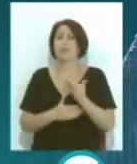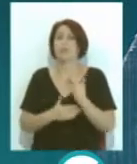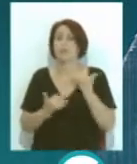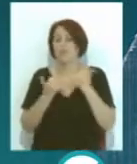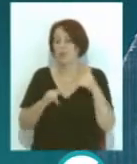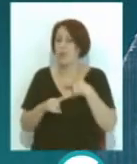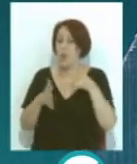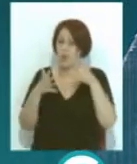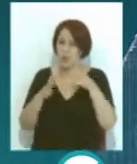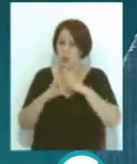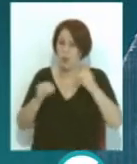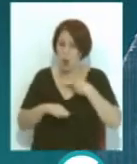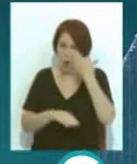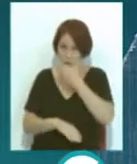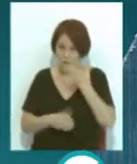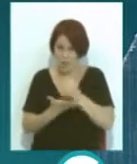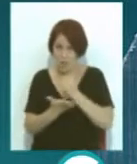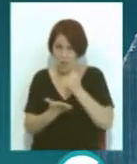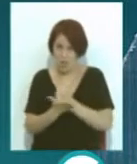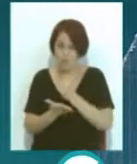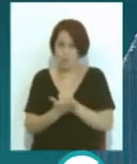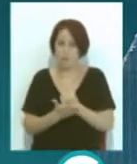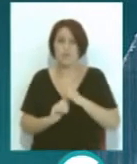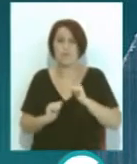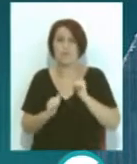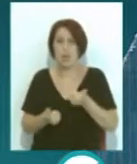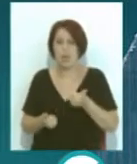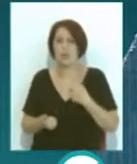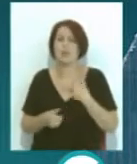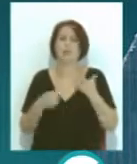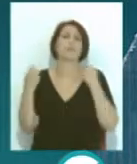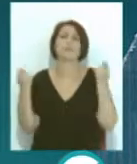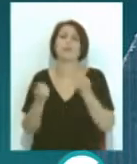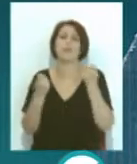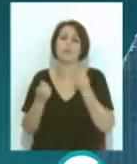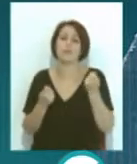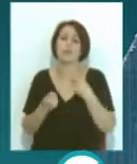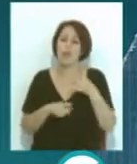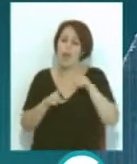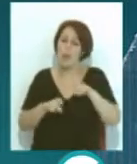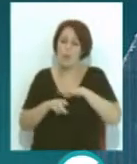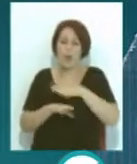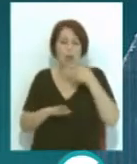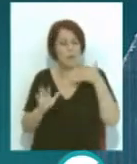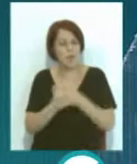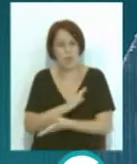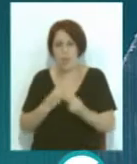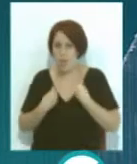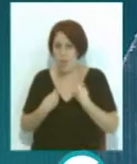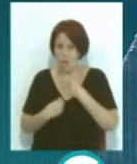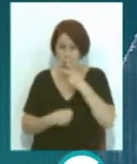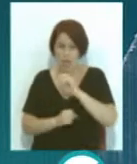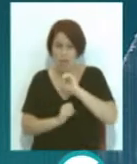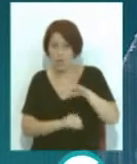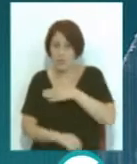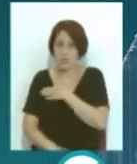Consejo Andaluz del Colegio de Farmacéuticos, ponen en marcha la campaña Date un respiro para toda la vida y deja el tabaco, con la